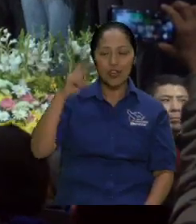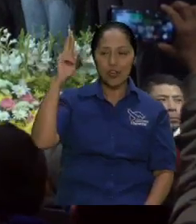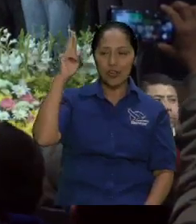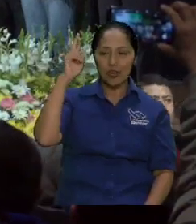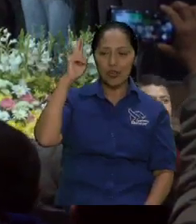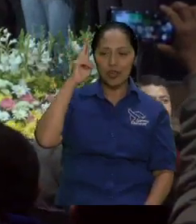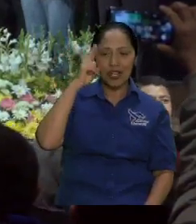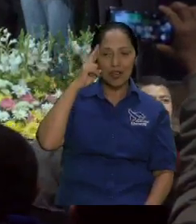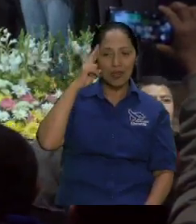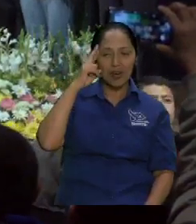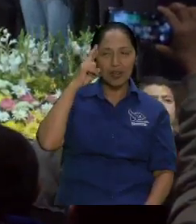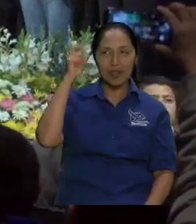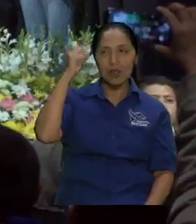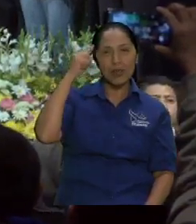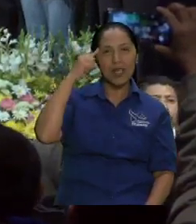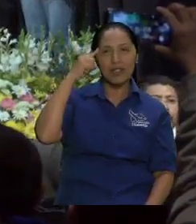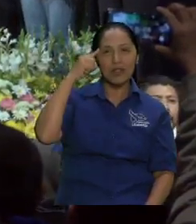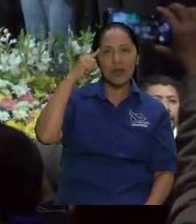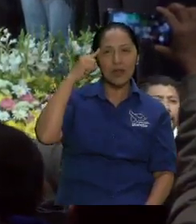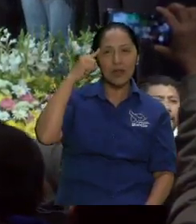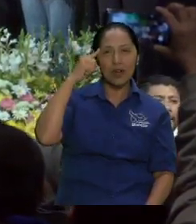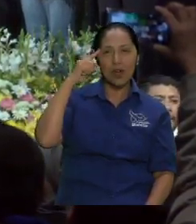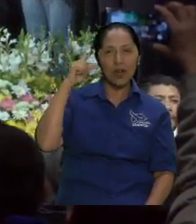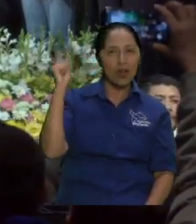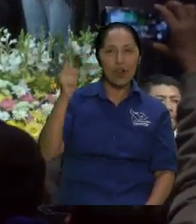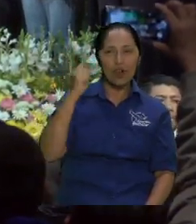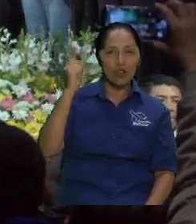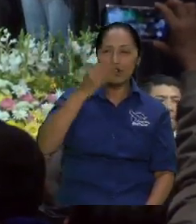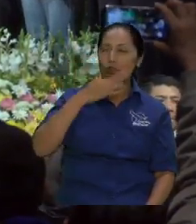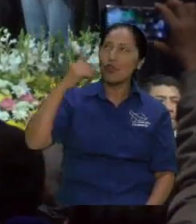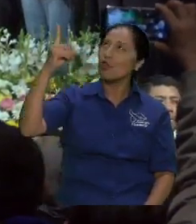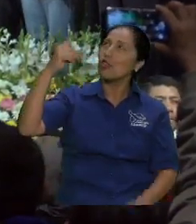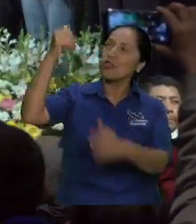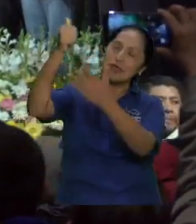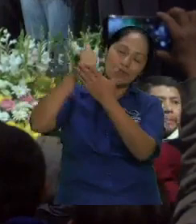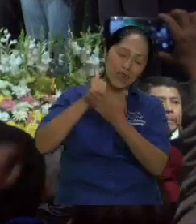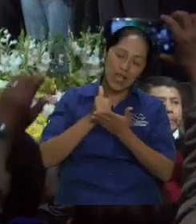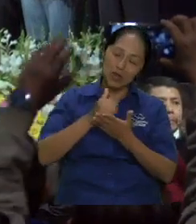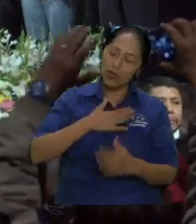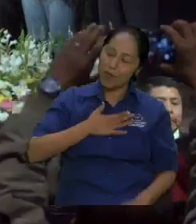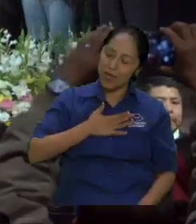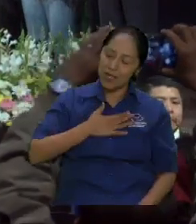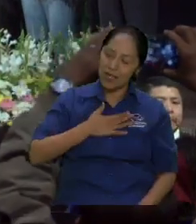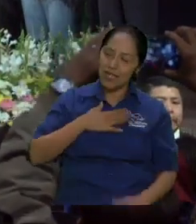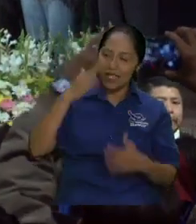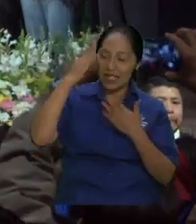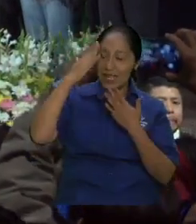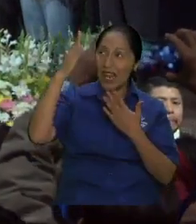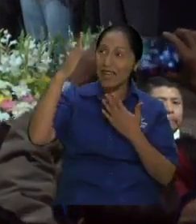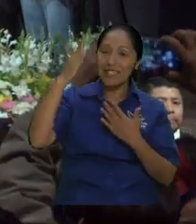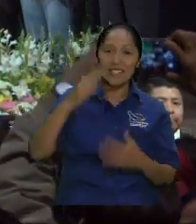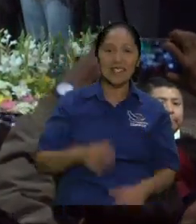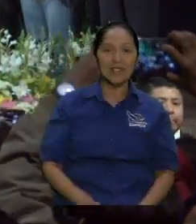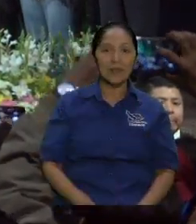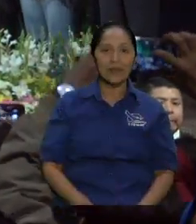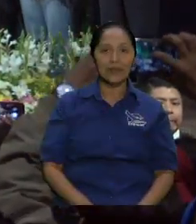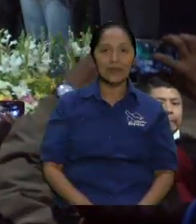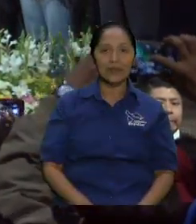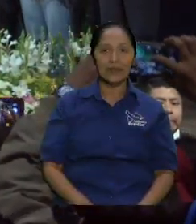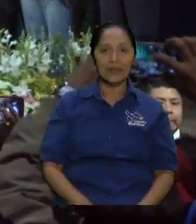fuiste tú fuiste tú fuiste tú y gracias a Dios